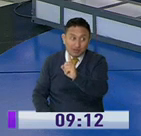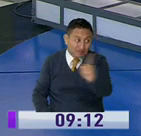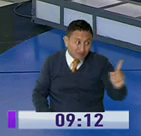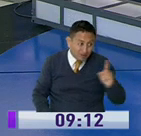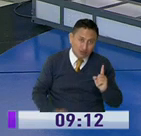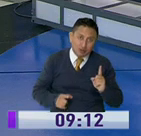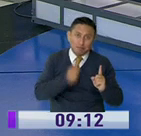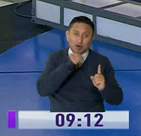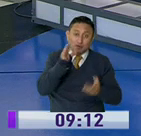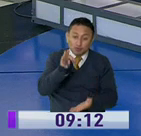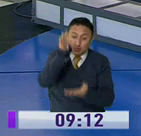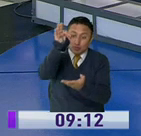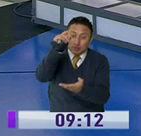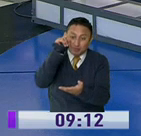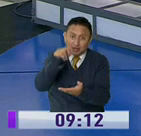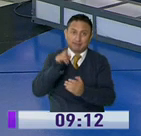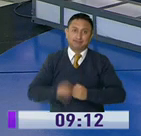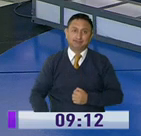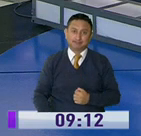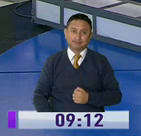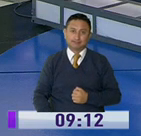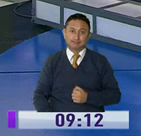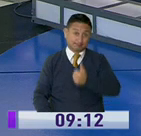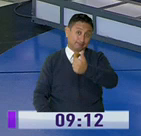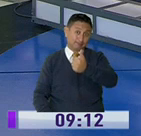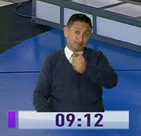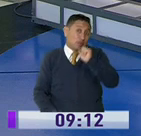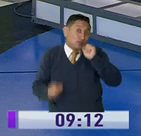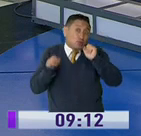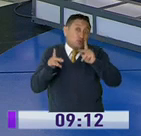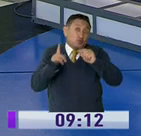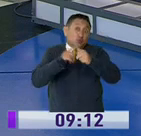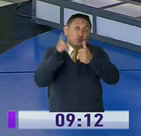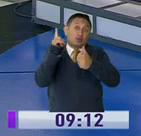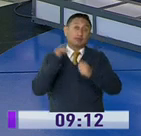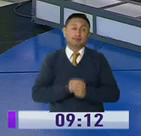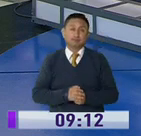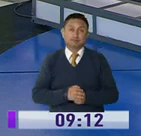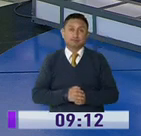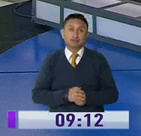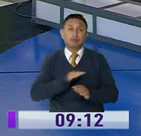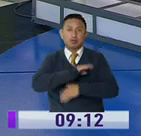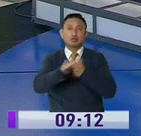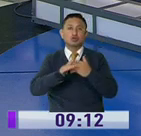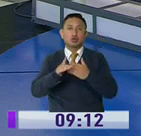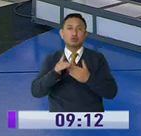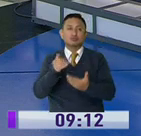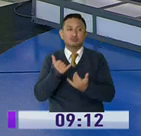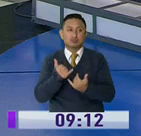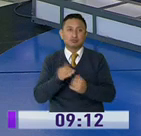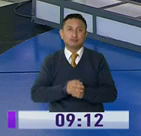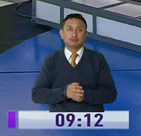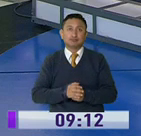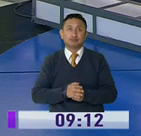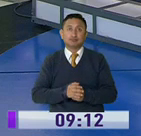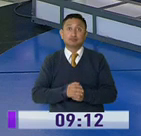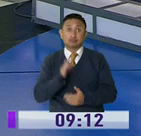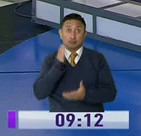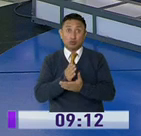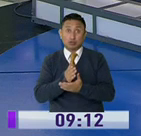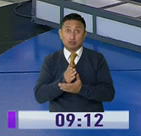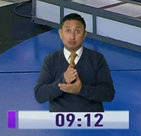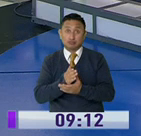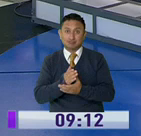ahí, botadito. Bueno, esas son opciones que hay en realidad, todos tenemos que tendernos la mano ahora. ¿Pausa? Sí.